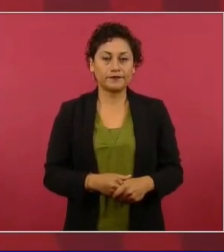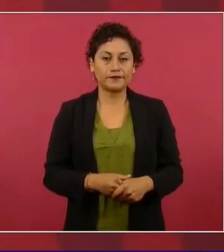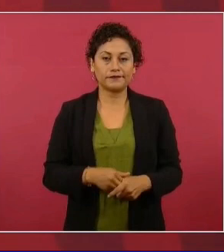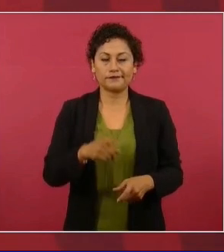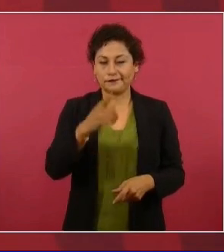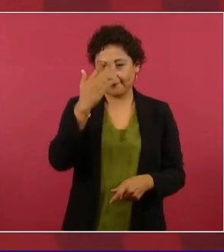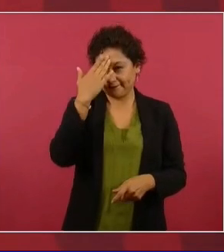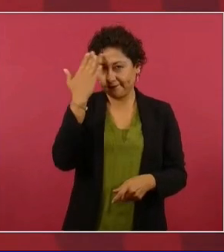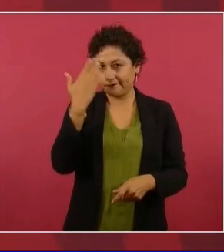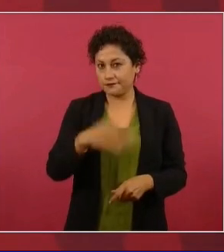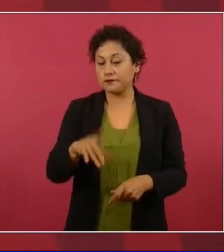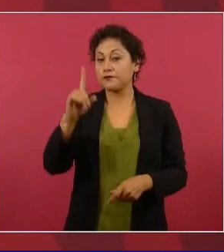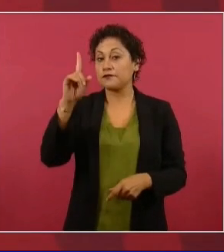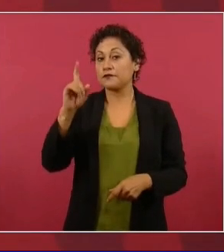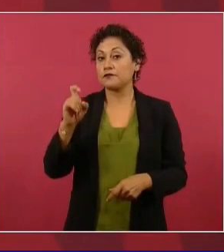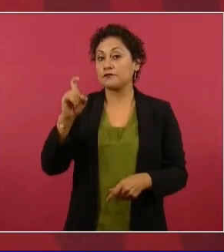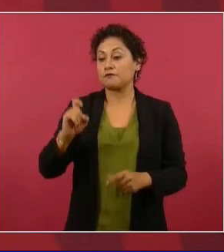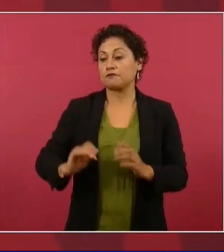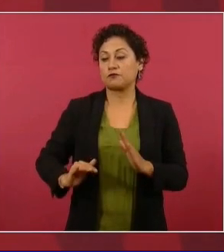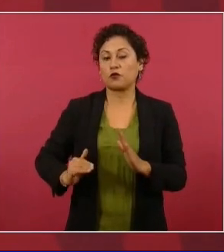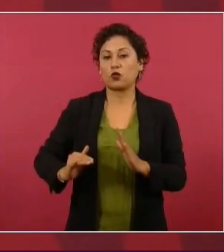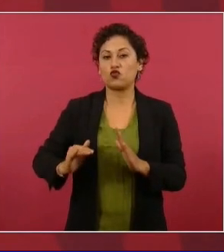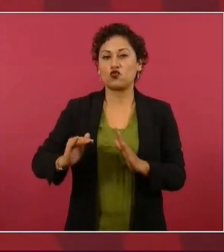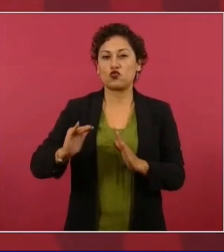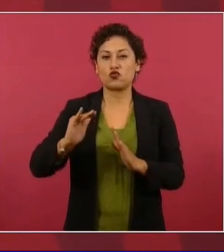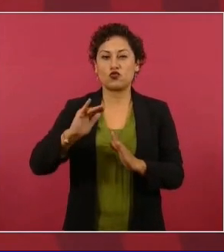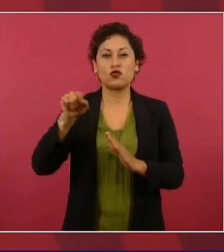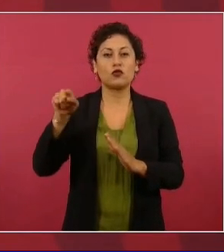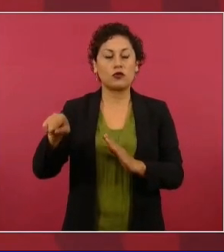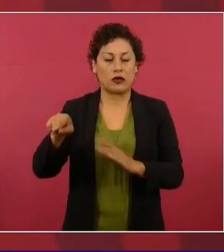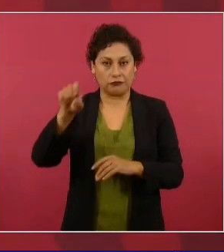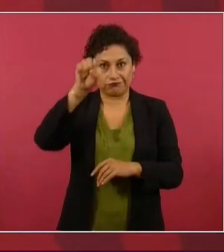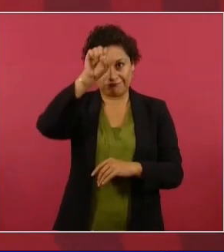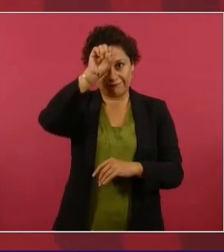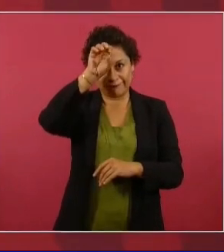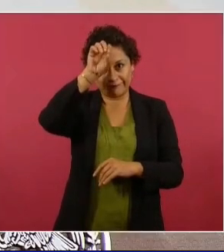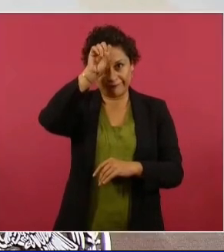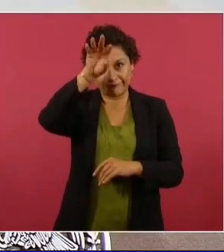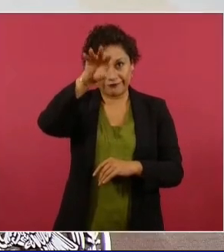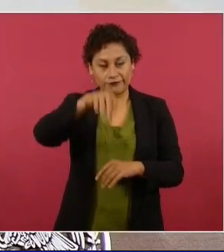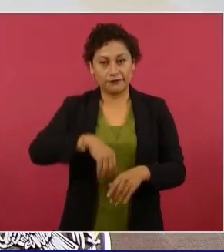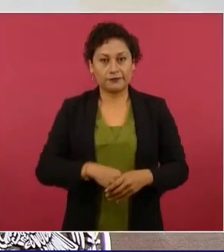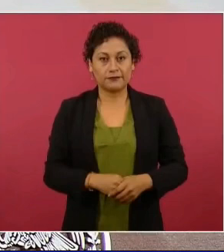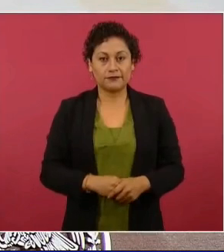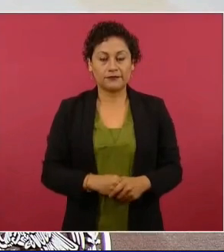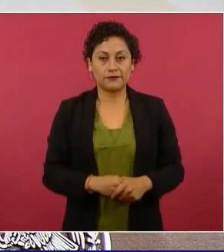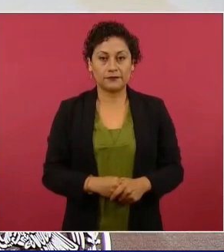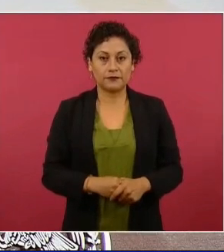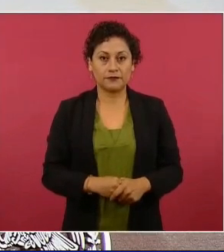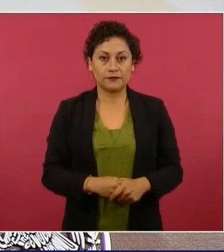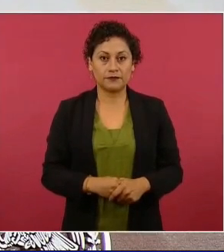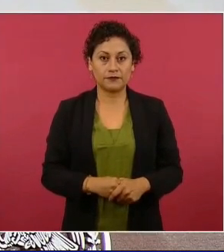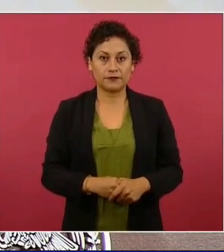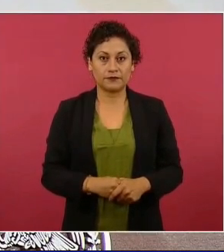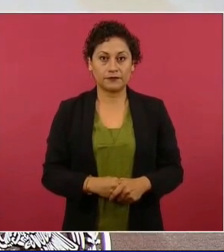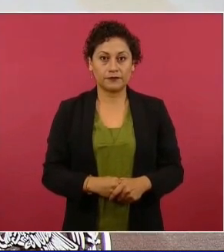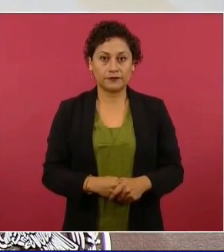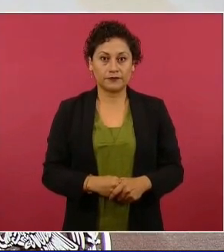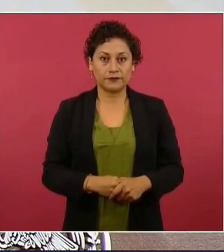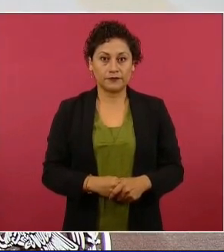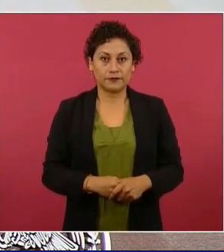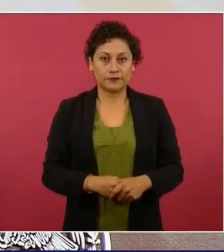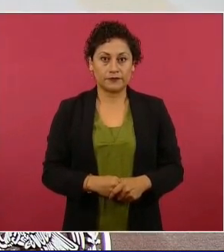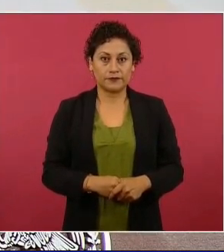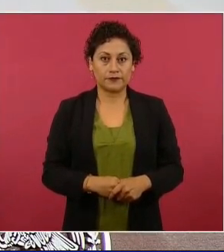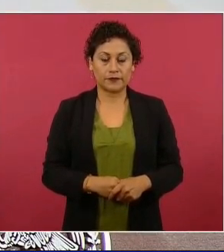del exceso de agua en las minas y cómo se